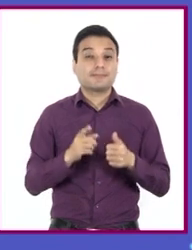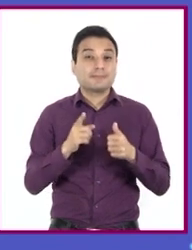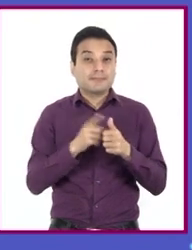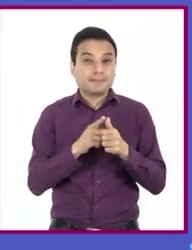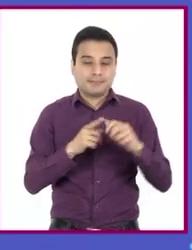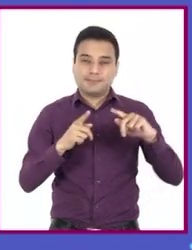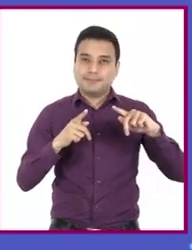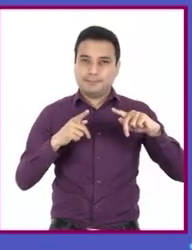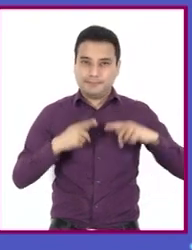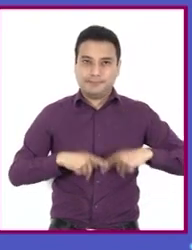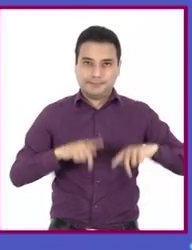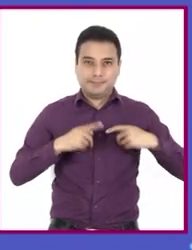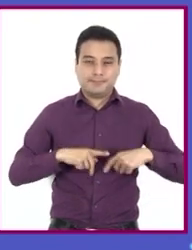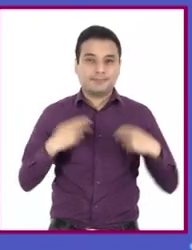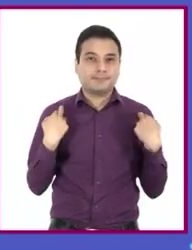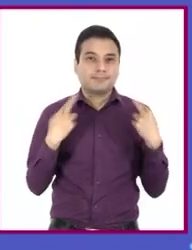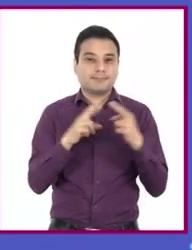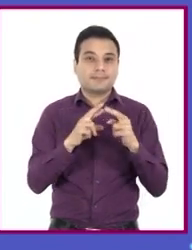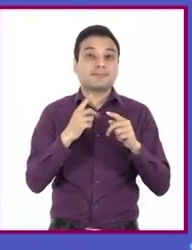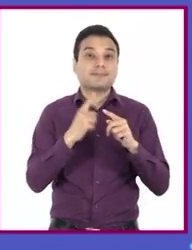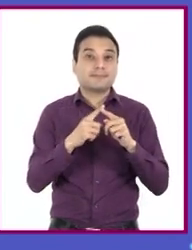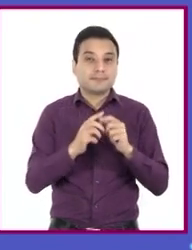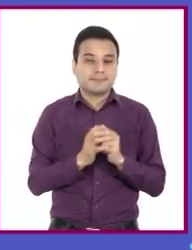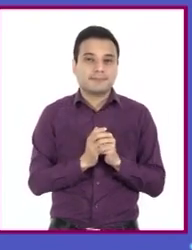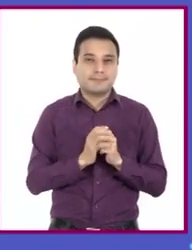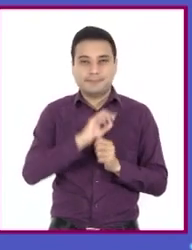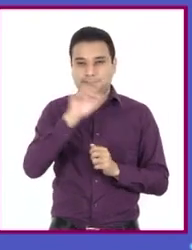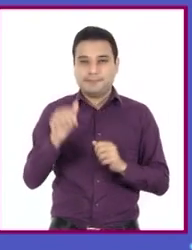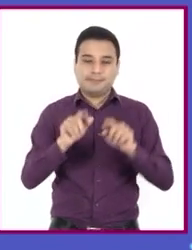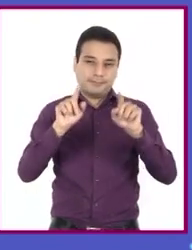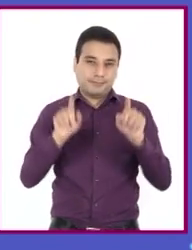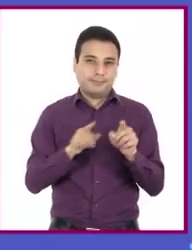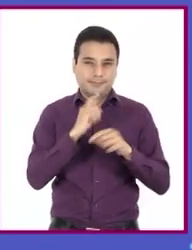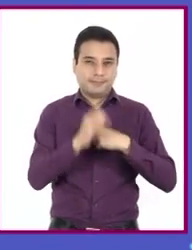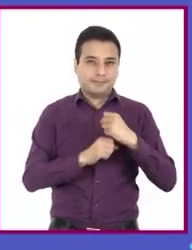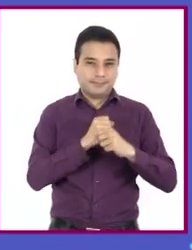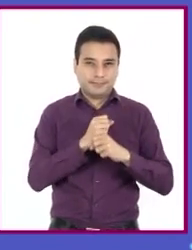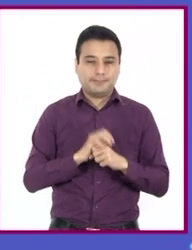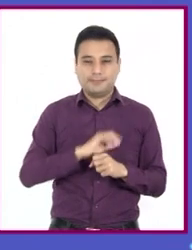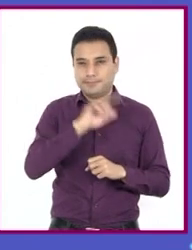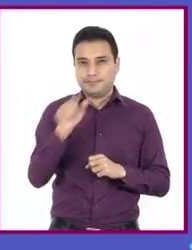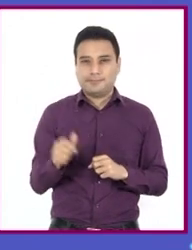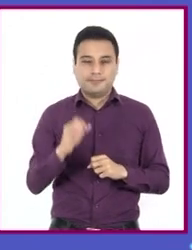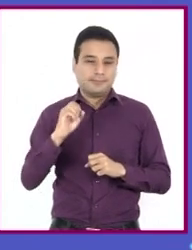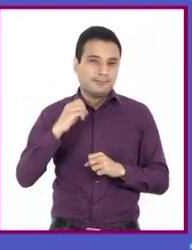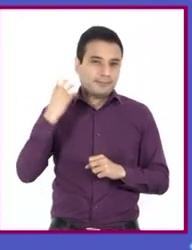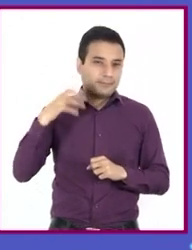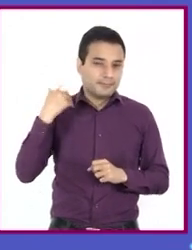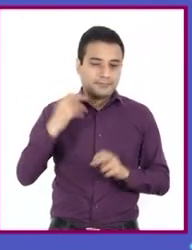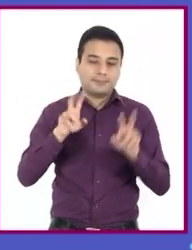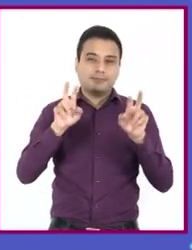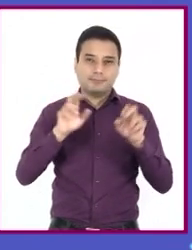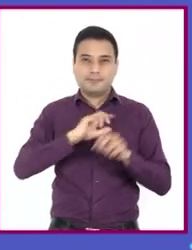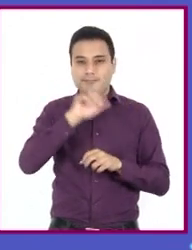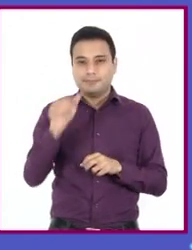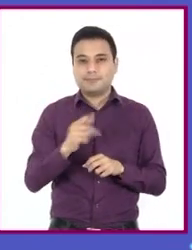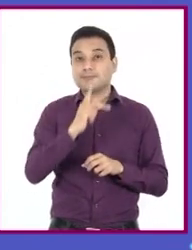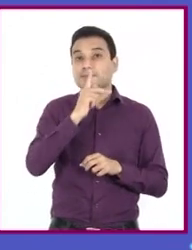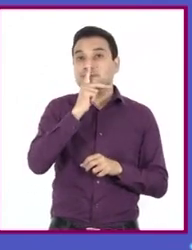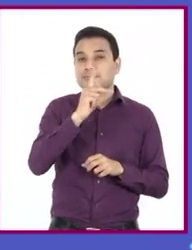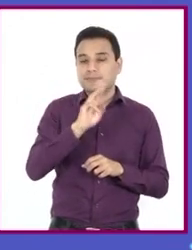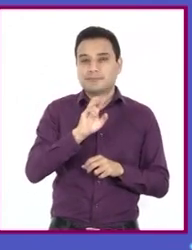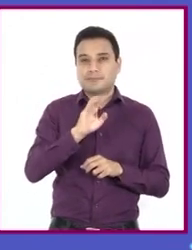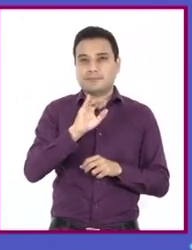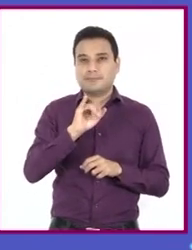la persona que impartió el curso, seguido del año entre paréntesis. Después va el título de la sesión, seguido de la palabra webinar,